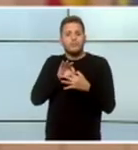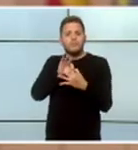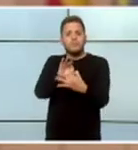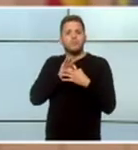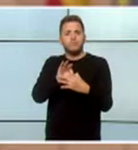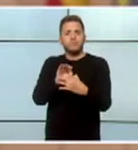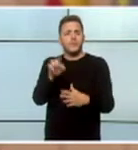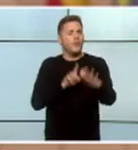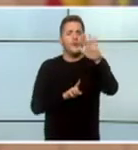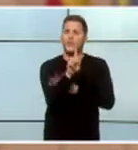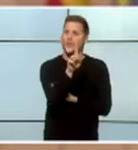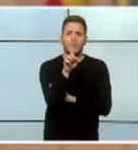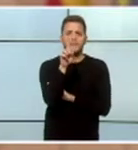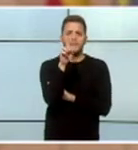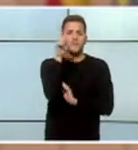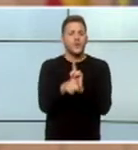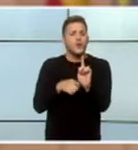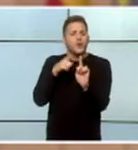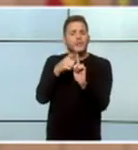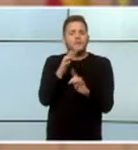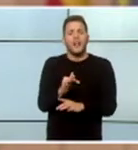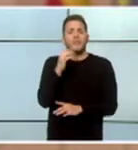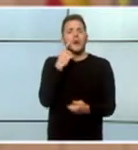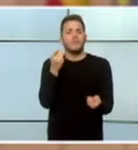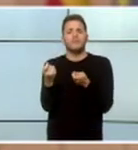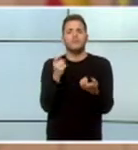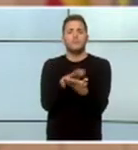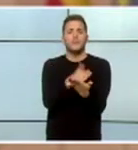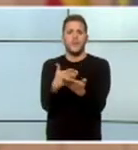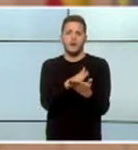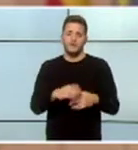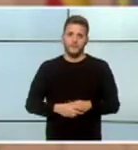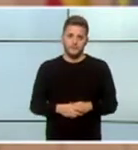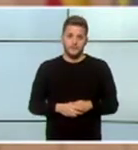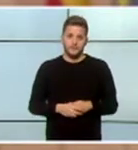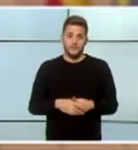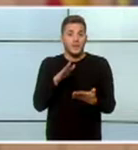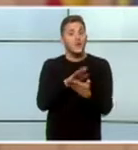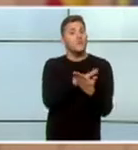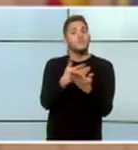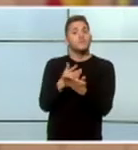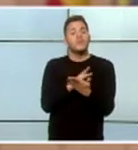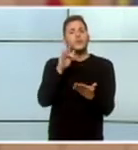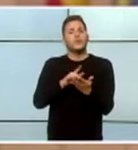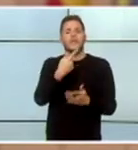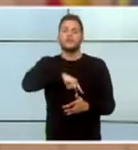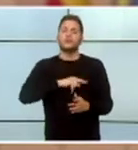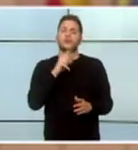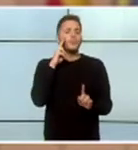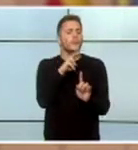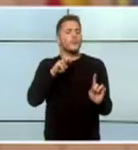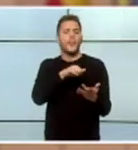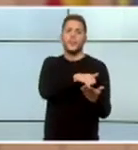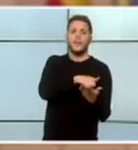tronco común... ...basado además en la moderación... ...en la moderación... ...no entendida como debilidad...